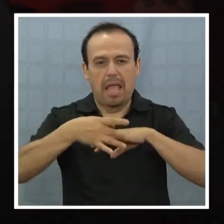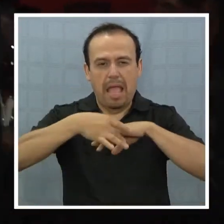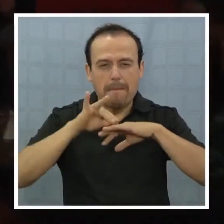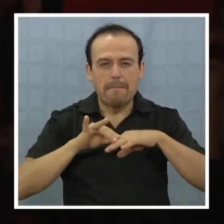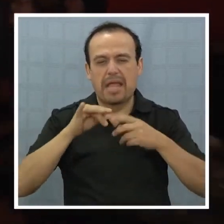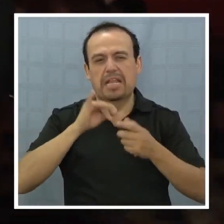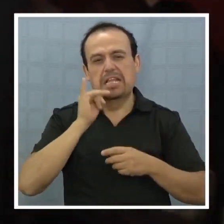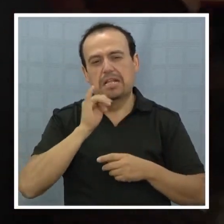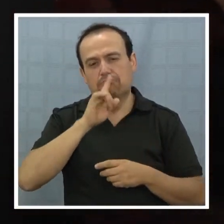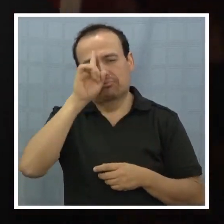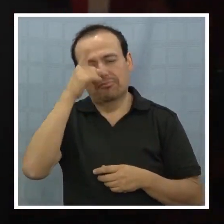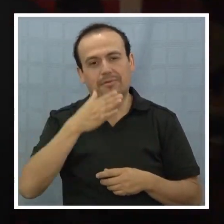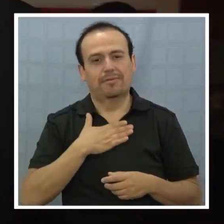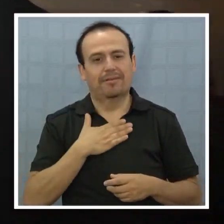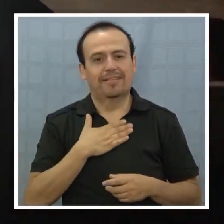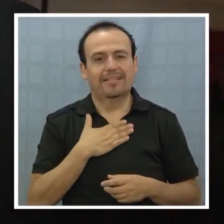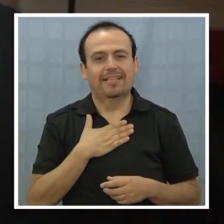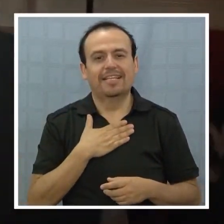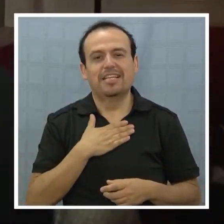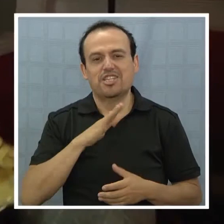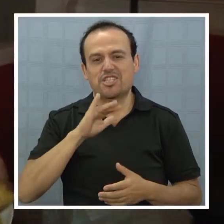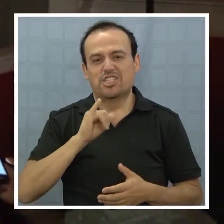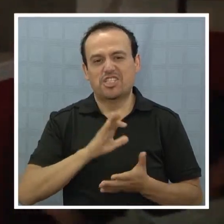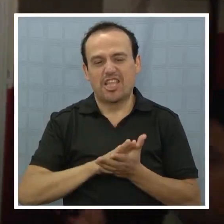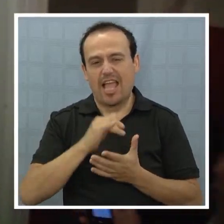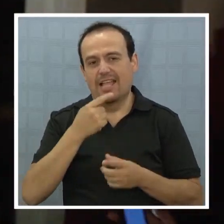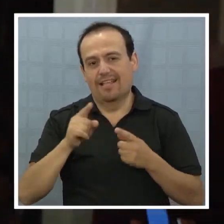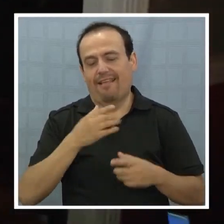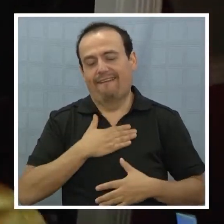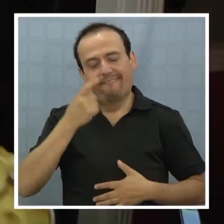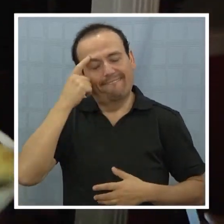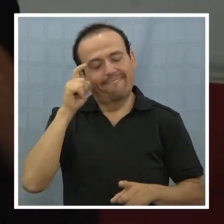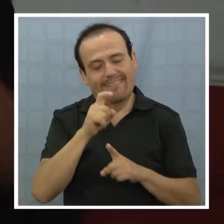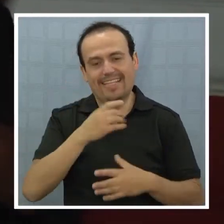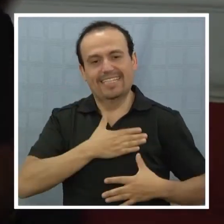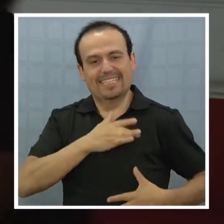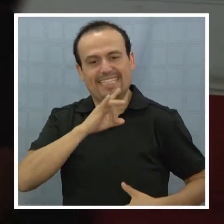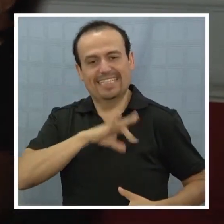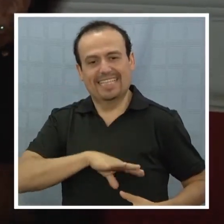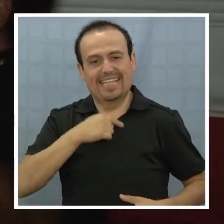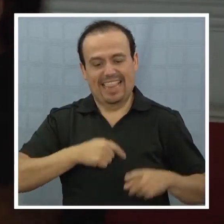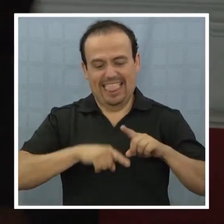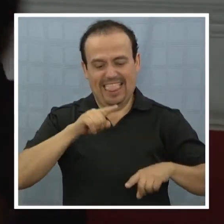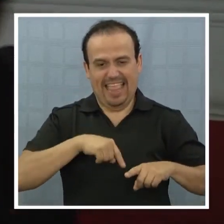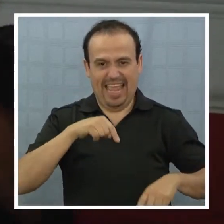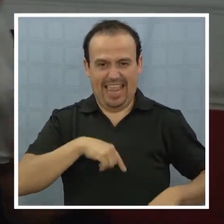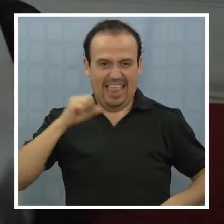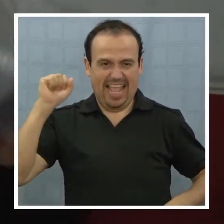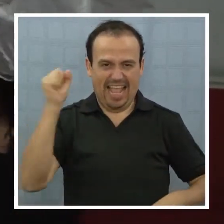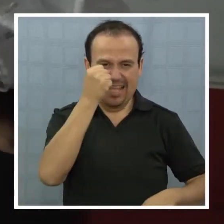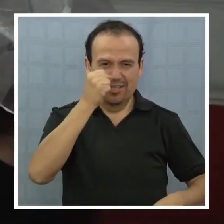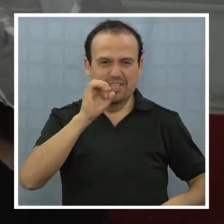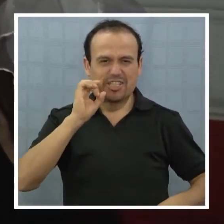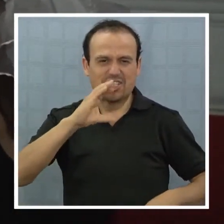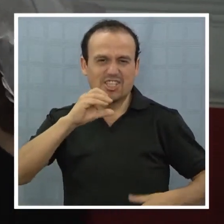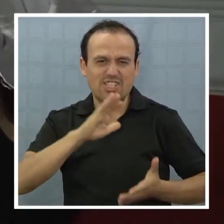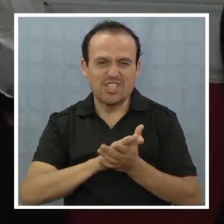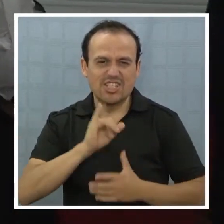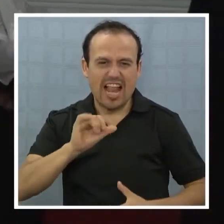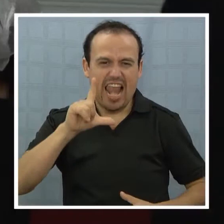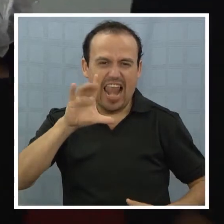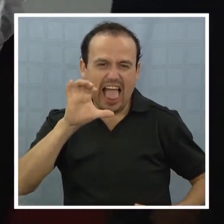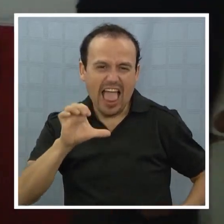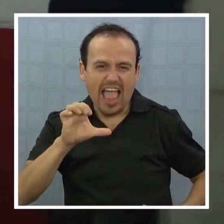e iquiqueñas. Esas que nos hacen querer aún más a nuestro país, y a esta Tierra de Campeones. ¡Gracias! ¡Gracias!